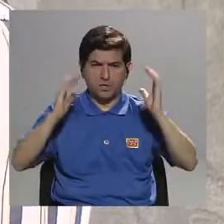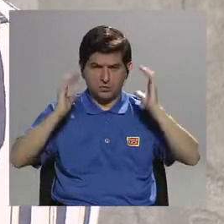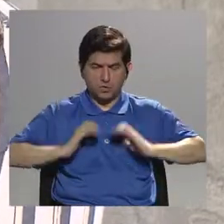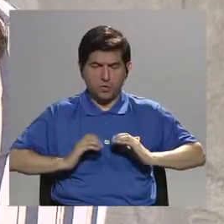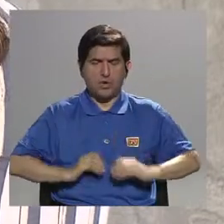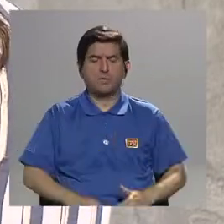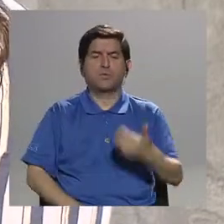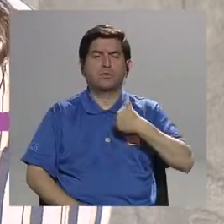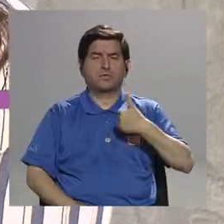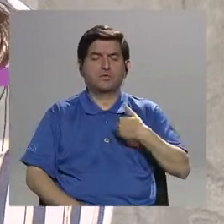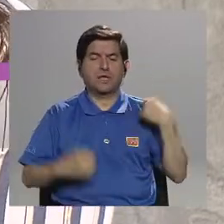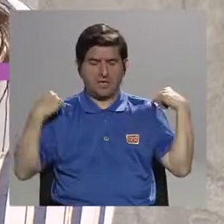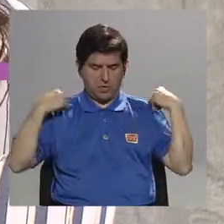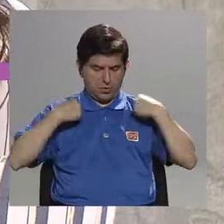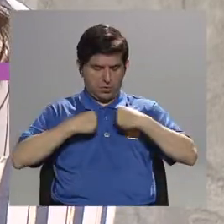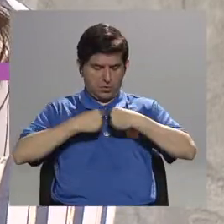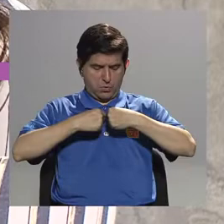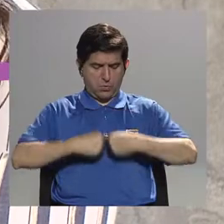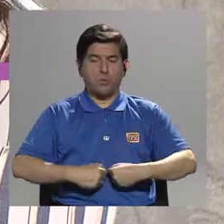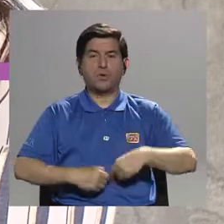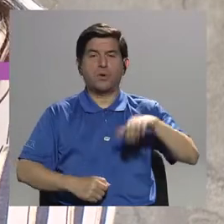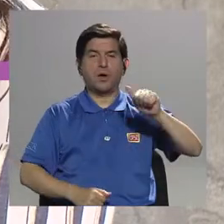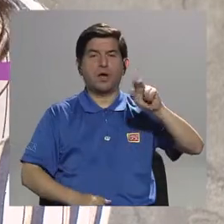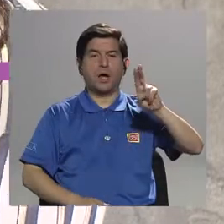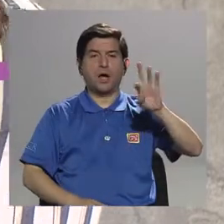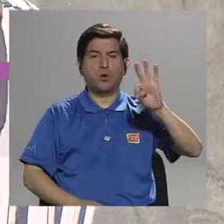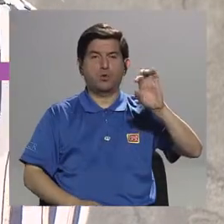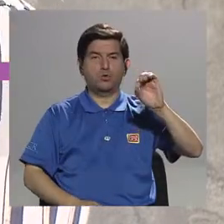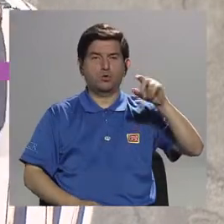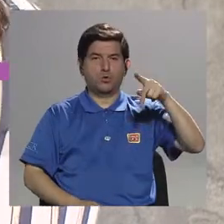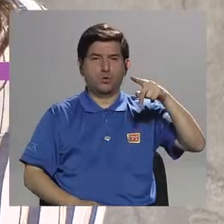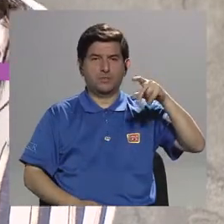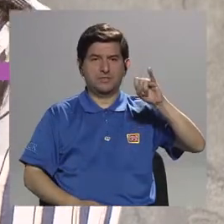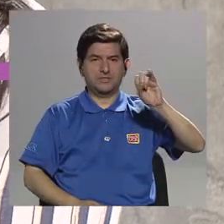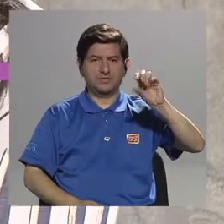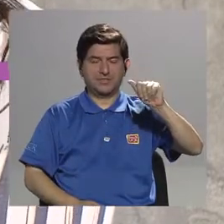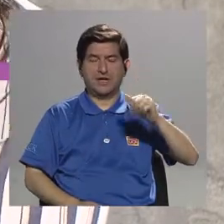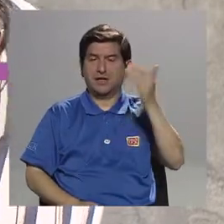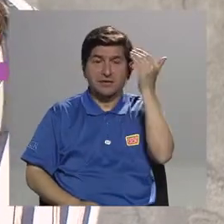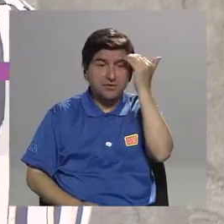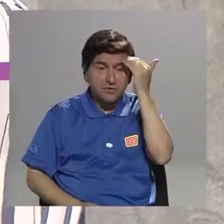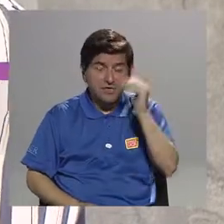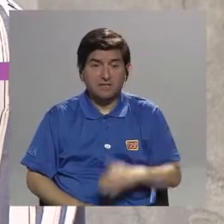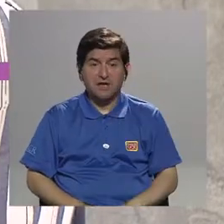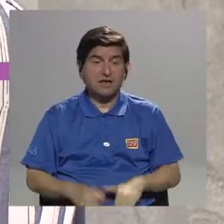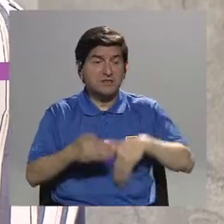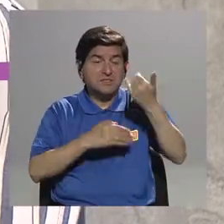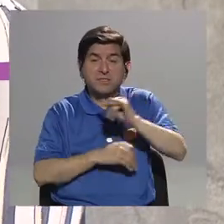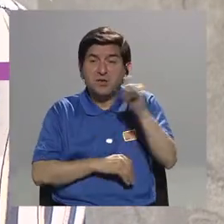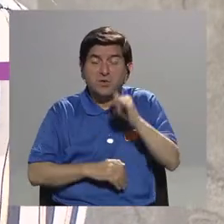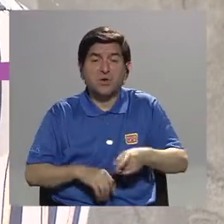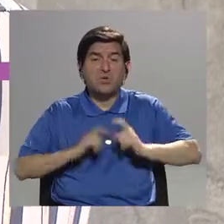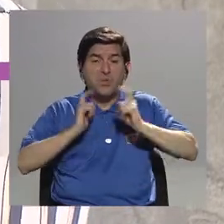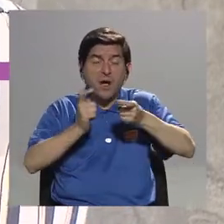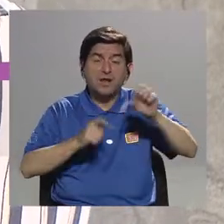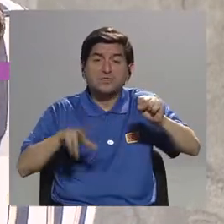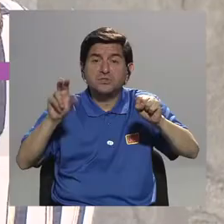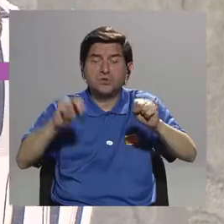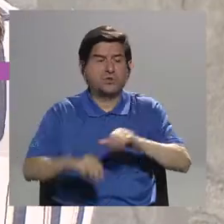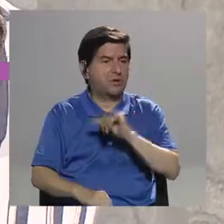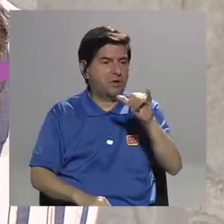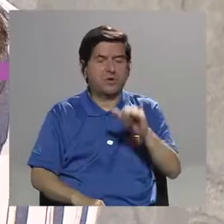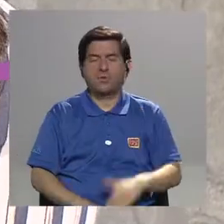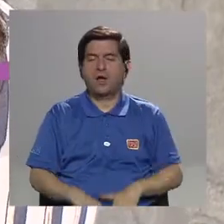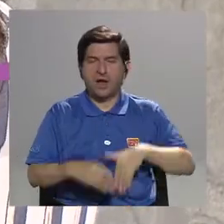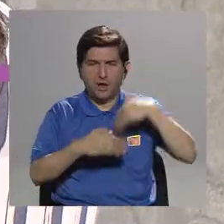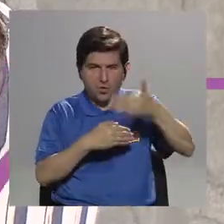autopsiado o no, porque a veces los donantes no saben si después de que les hicieron la autopsia igual pueden ser donados o no, igual